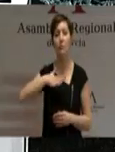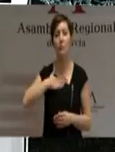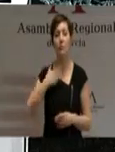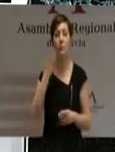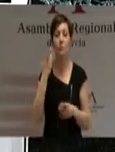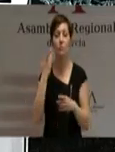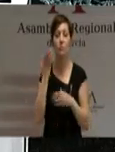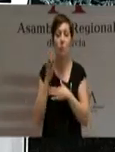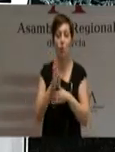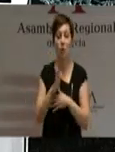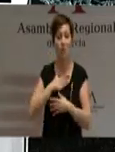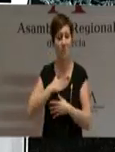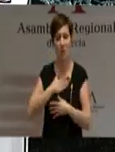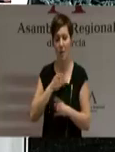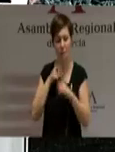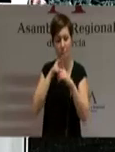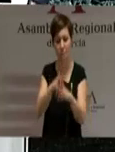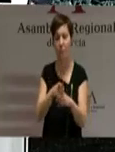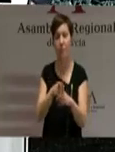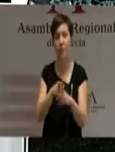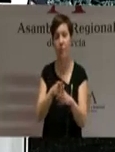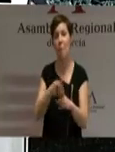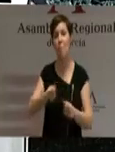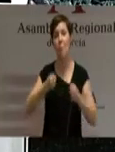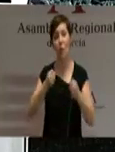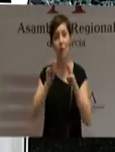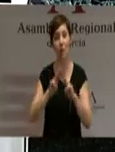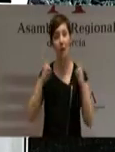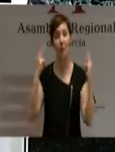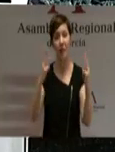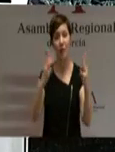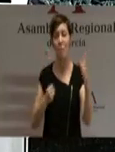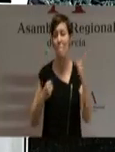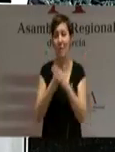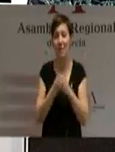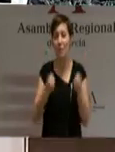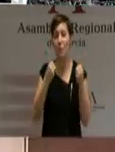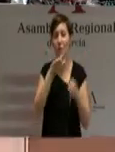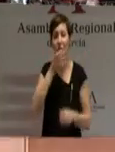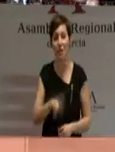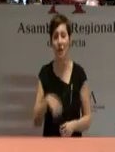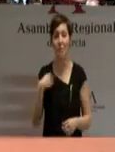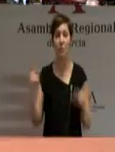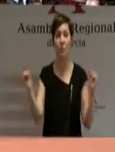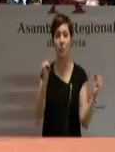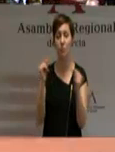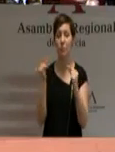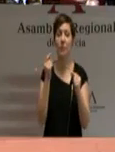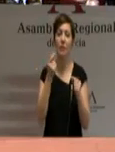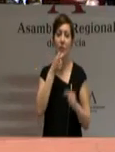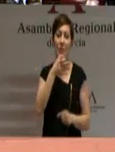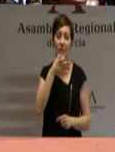que el predominio del poder parlamentario y la supremacía de la palabra y el debate y el consenso para juntos